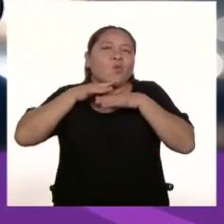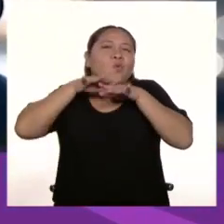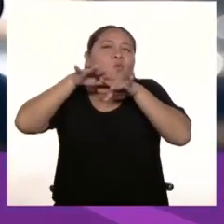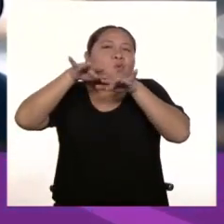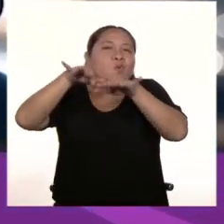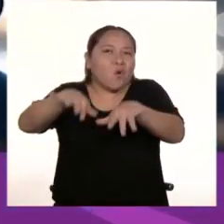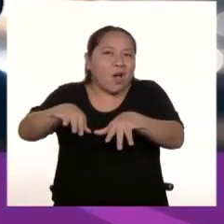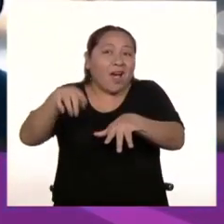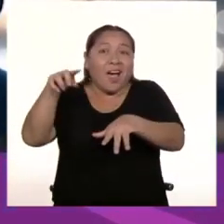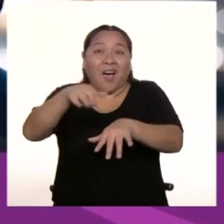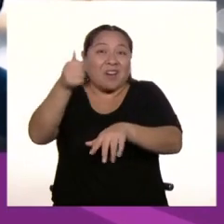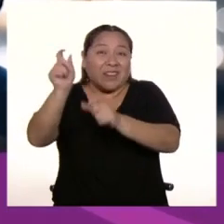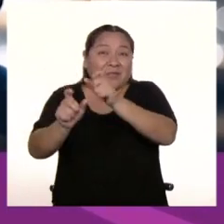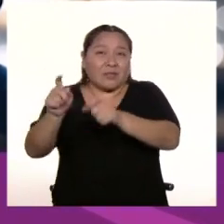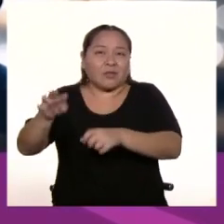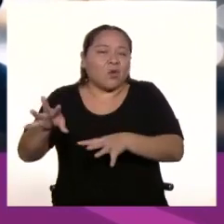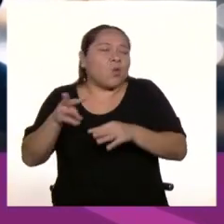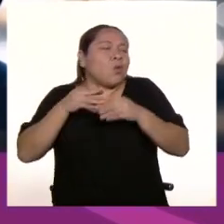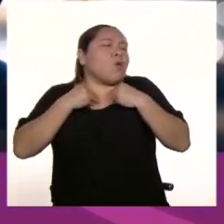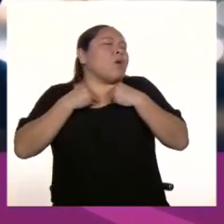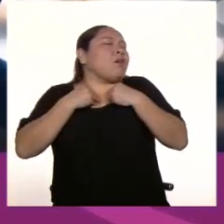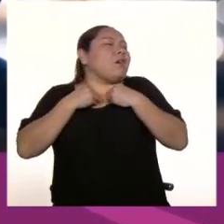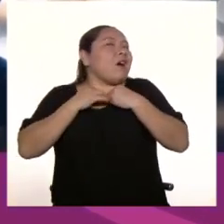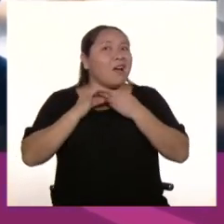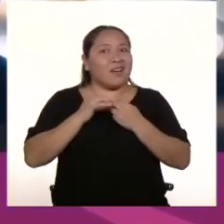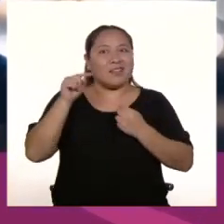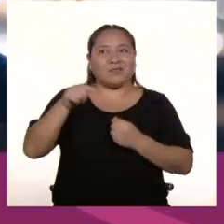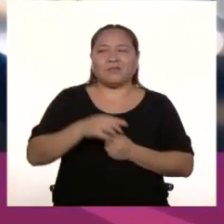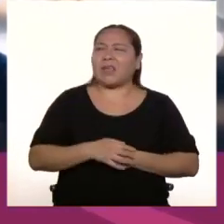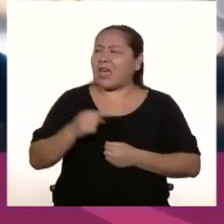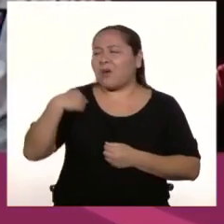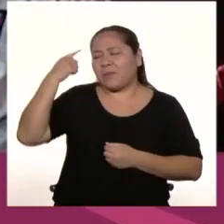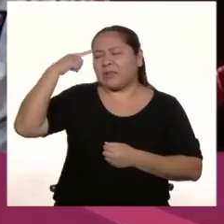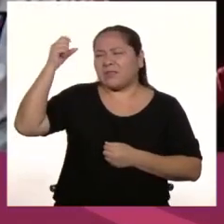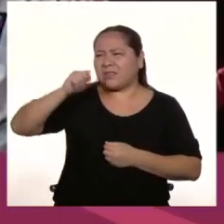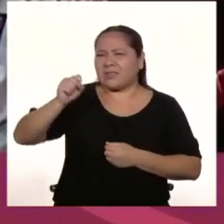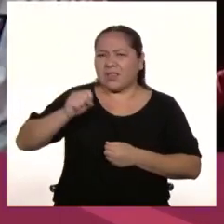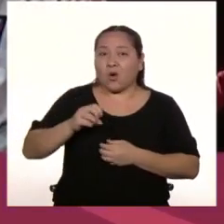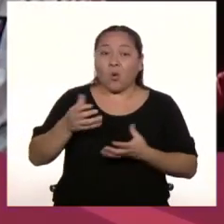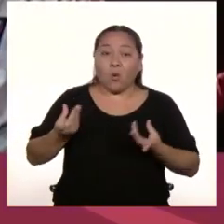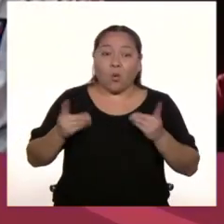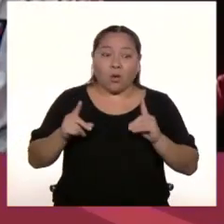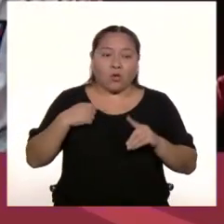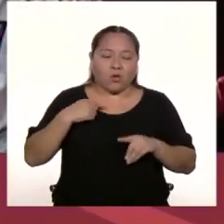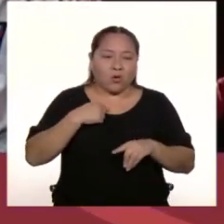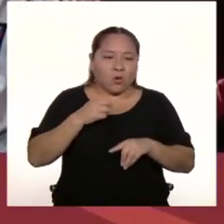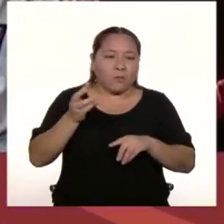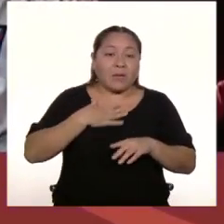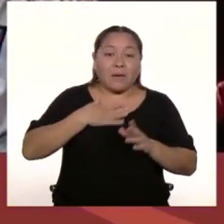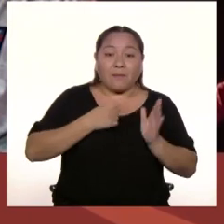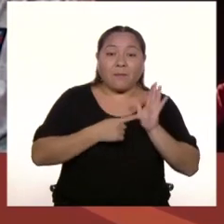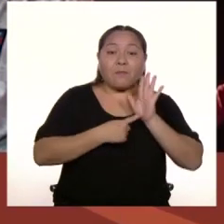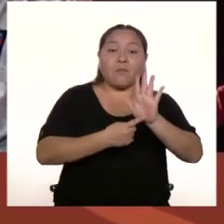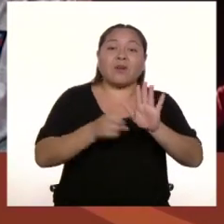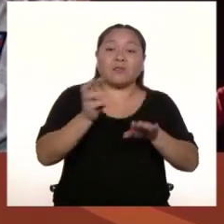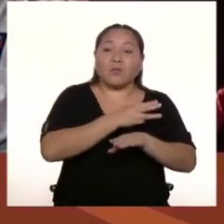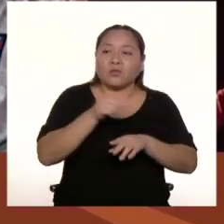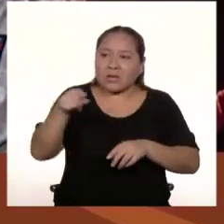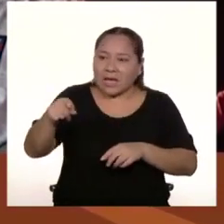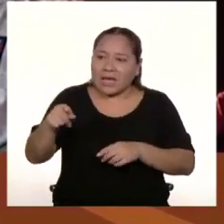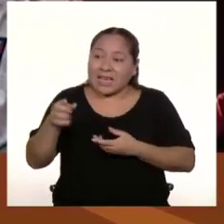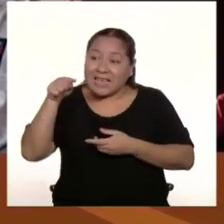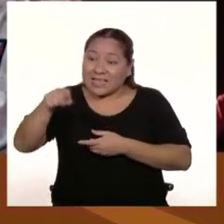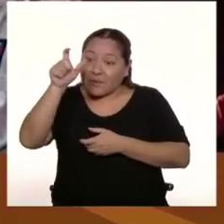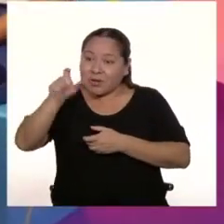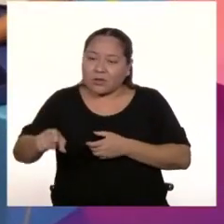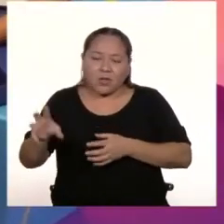Y me parece lindísimo Me parece que una de las cosas más grandes Que puedes lograr haciendo música Es motivar a otra persona Que también saque sus sentimientos Y sus emociones Y